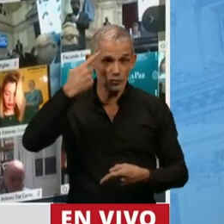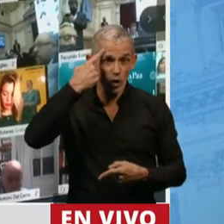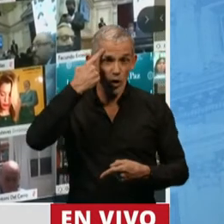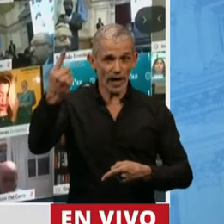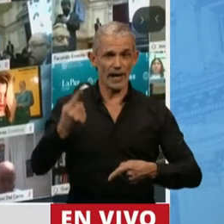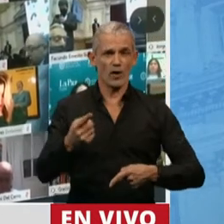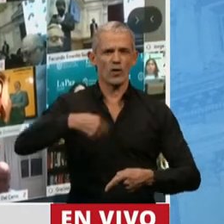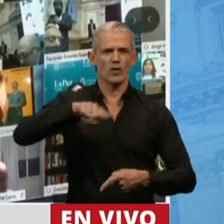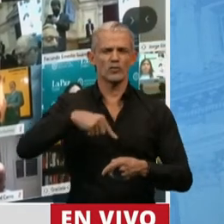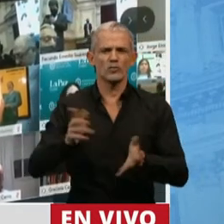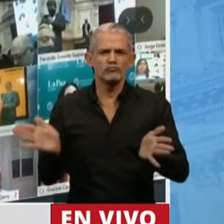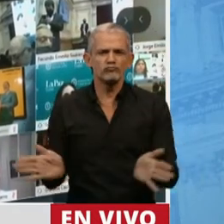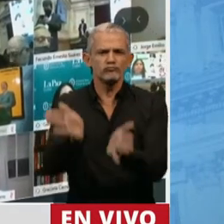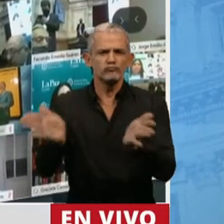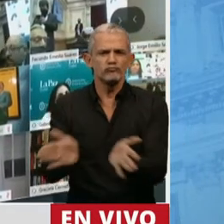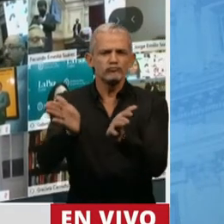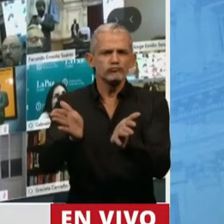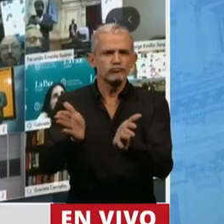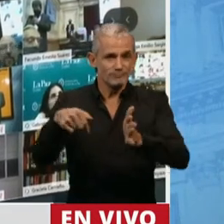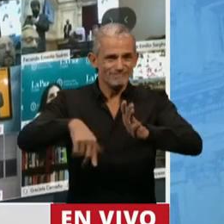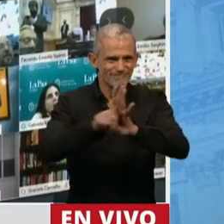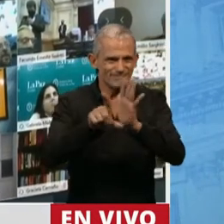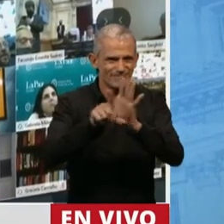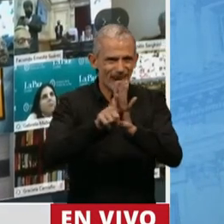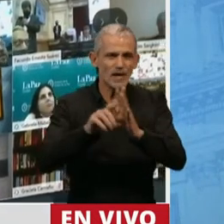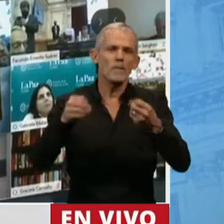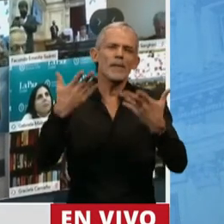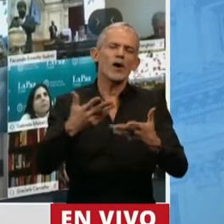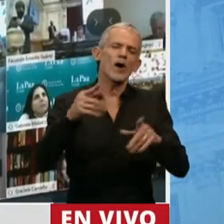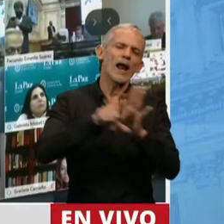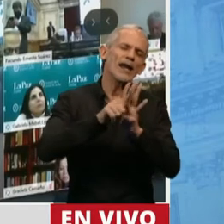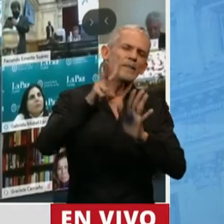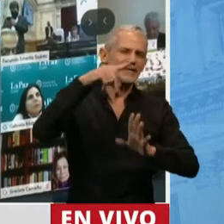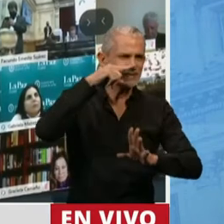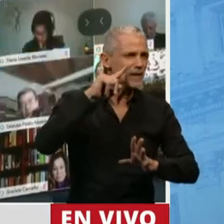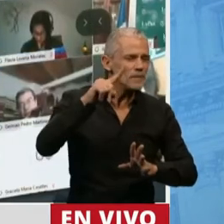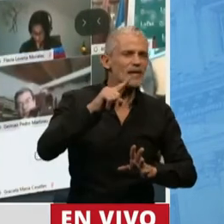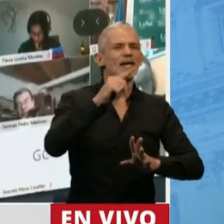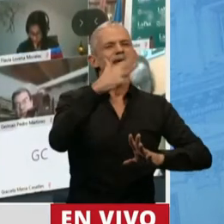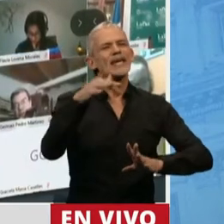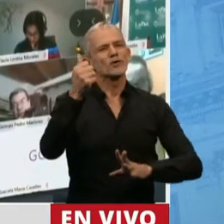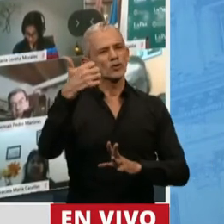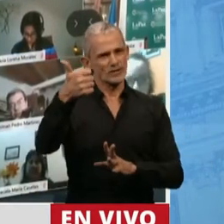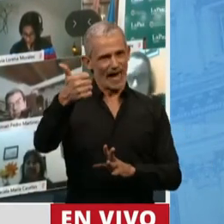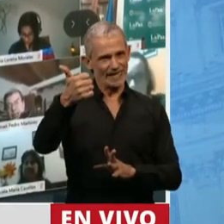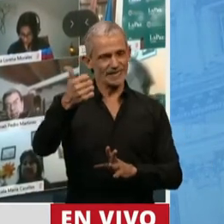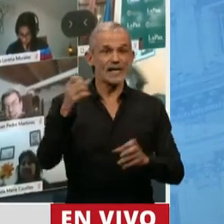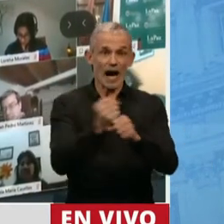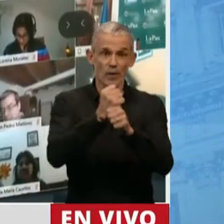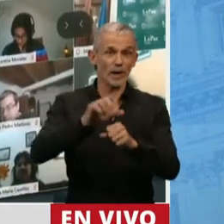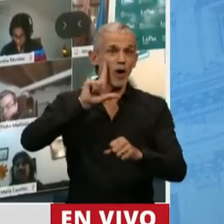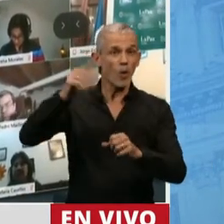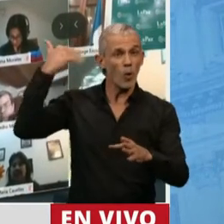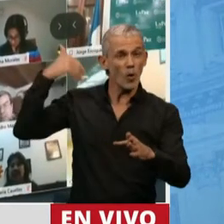promoviendo una ley que mejora sustancialmente la ley 27.506, que fue aprobada en junio del